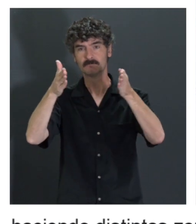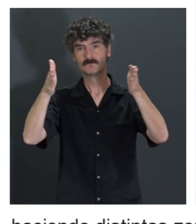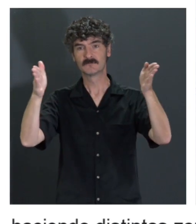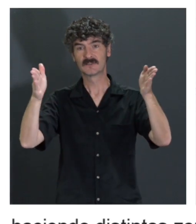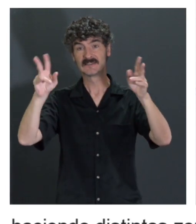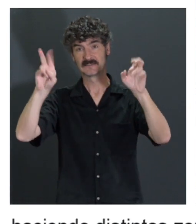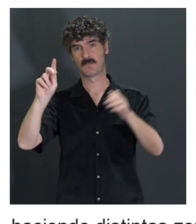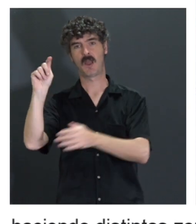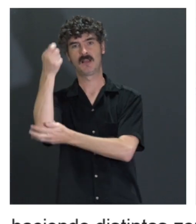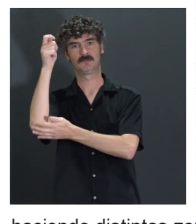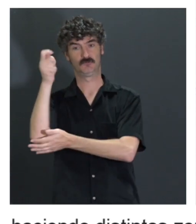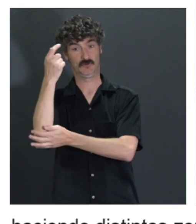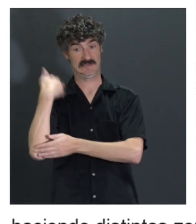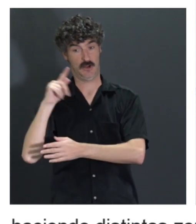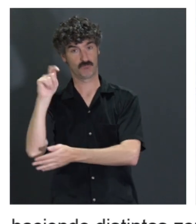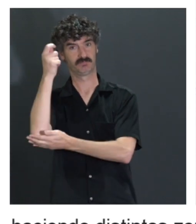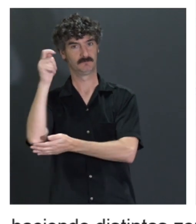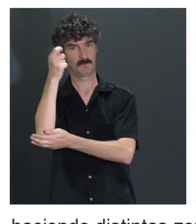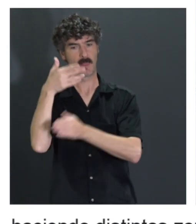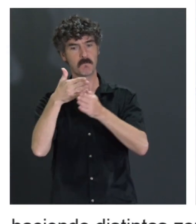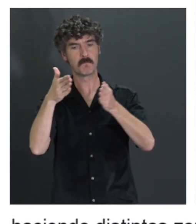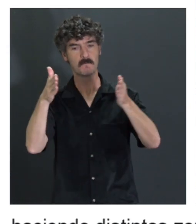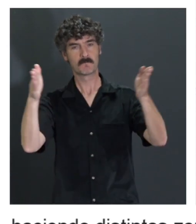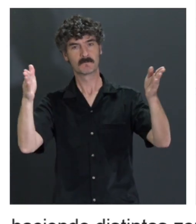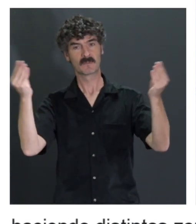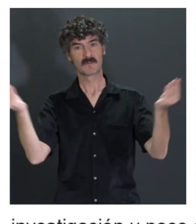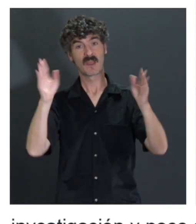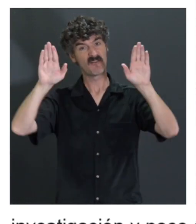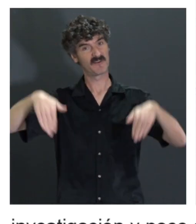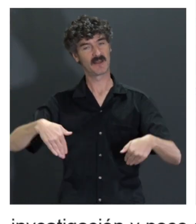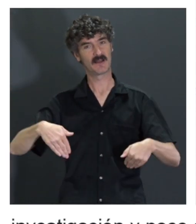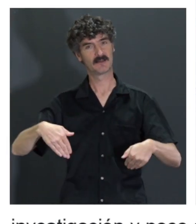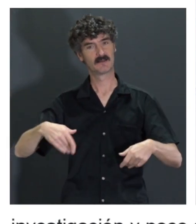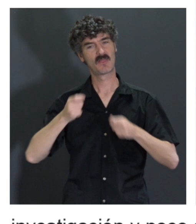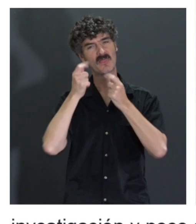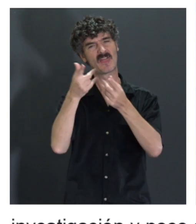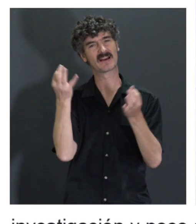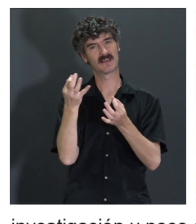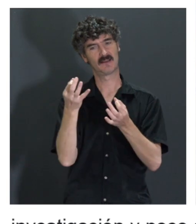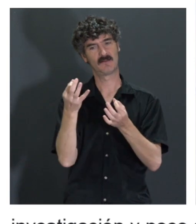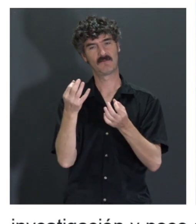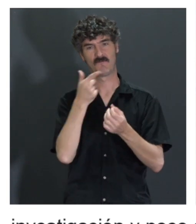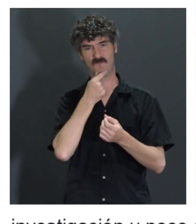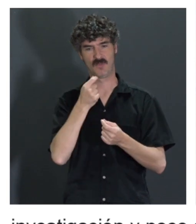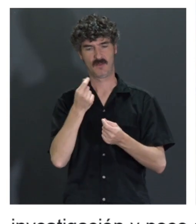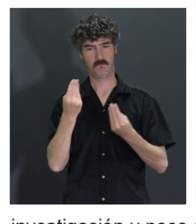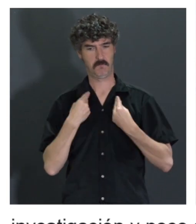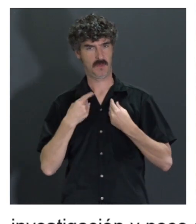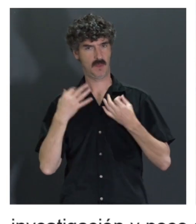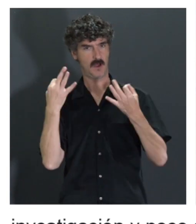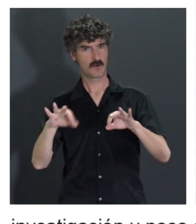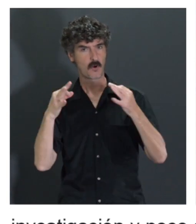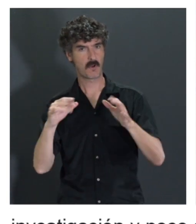de los éxitos que se van consiguiendo, eso al final transmite cotidianidad, transmite